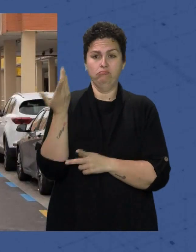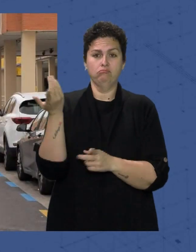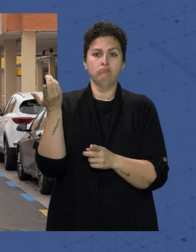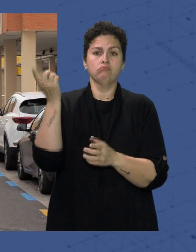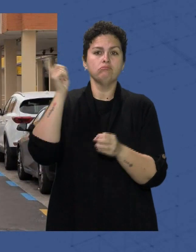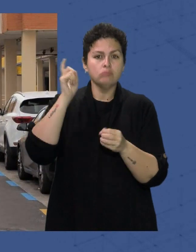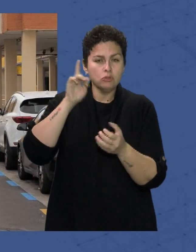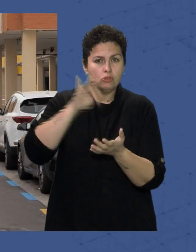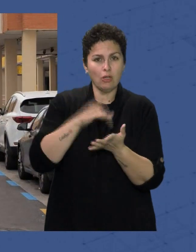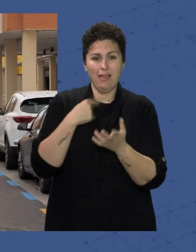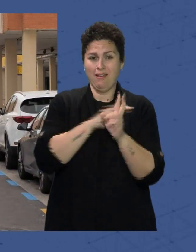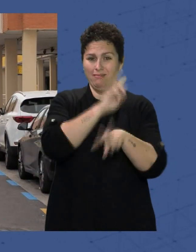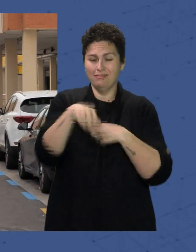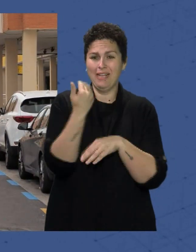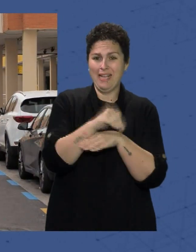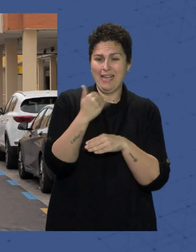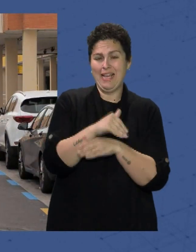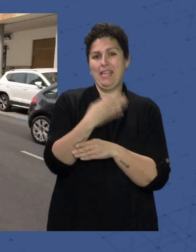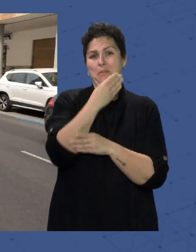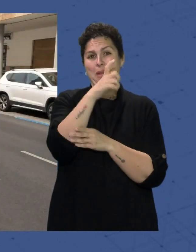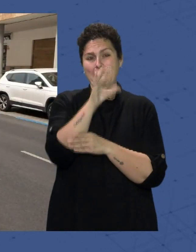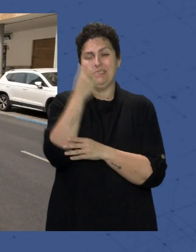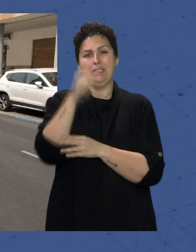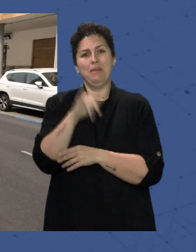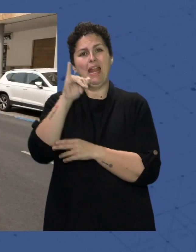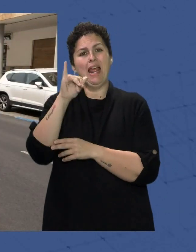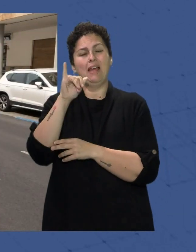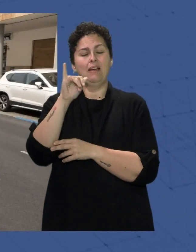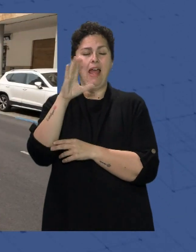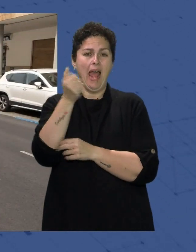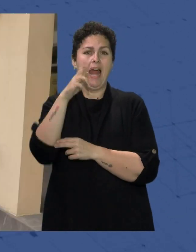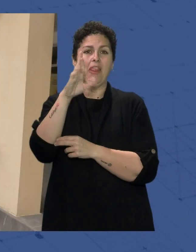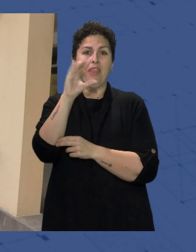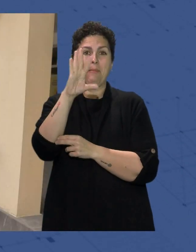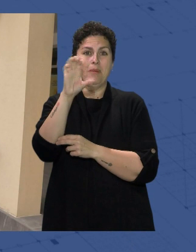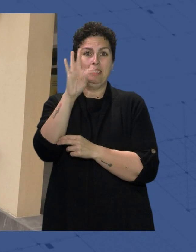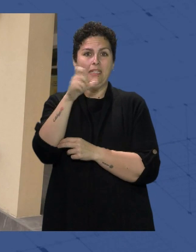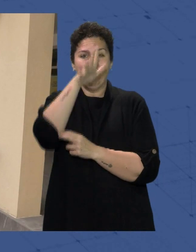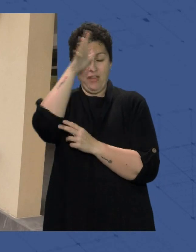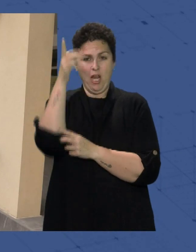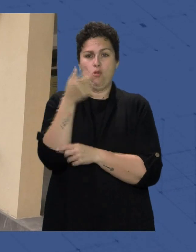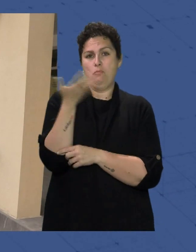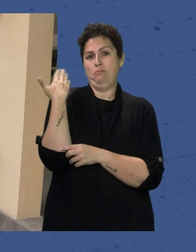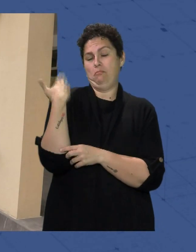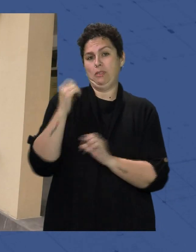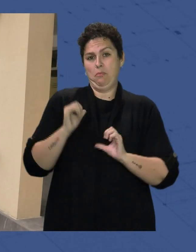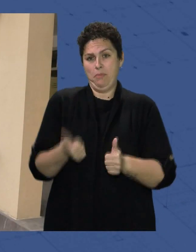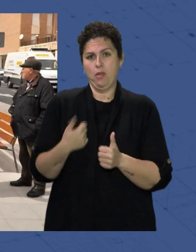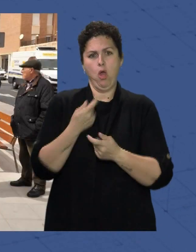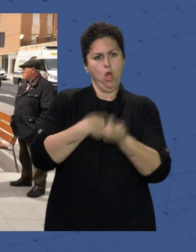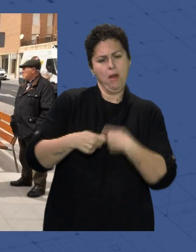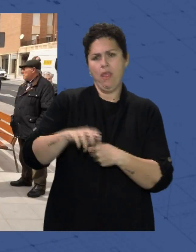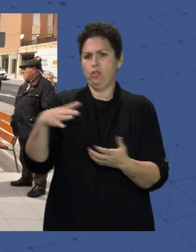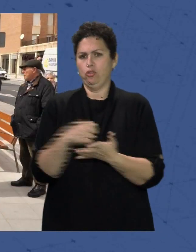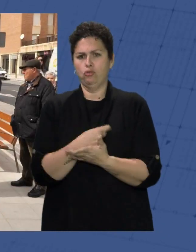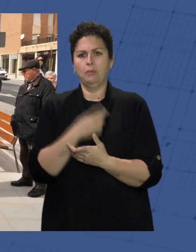remodelación integral de las calles Blas Infante y Arcipreste de Ita iniciada a comienzos del pasado verano y consensuada con representantes, vecinales y comerciantes se ha centrado